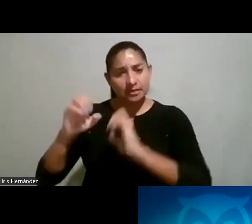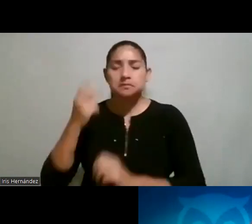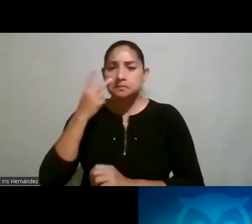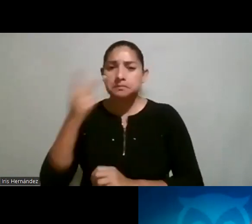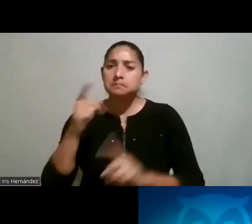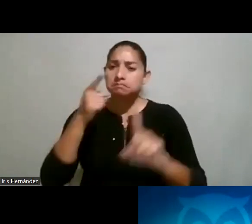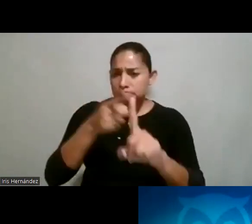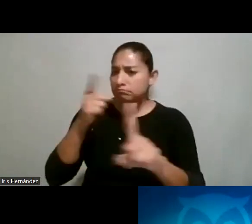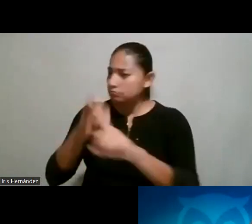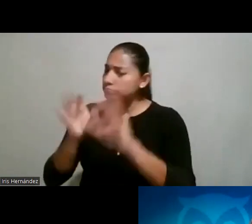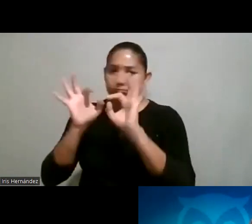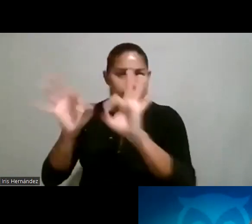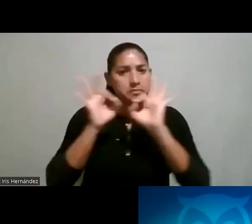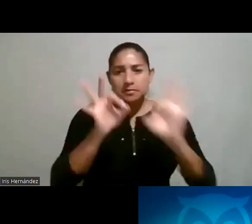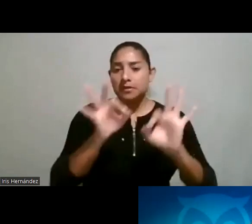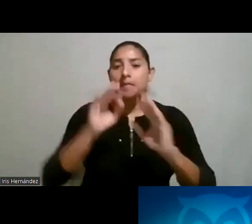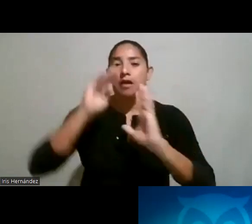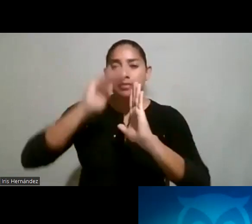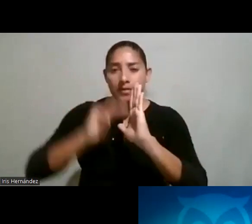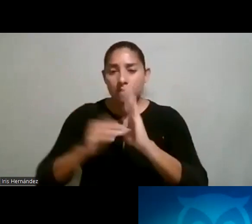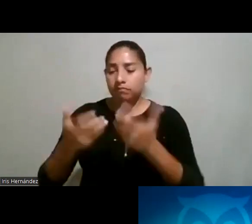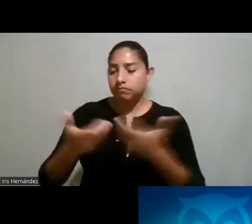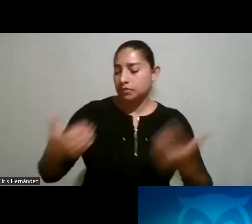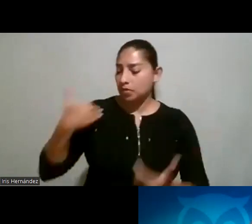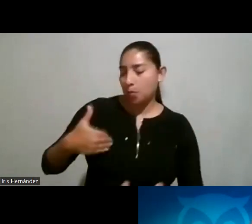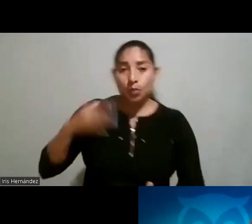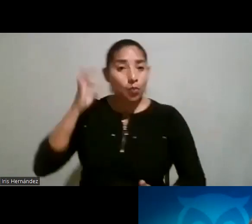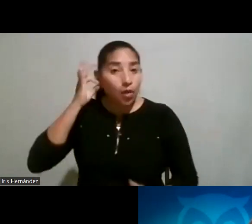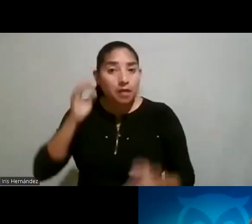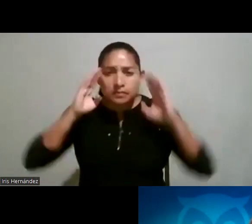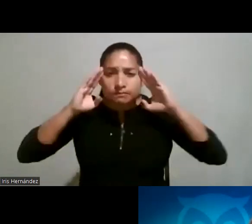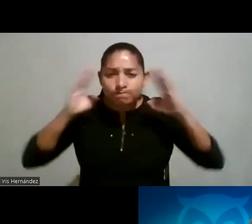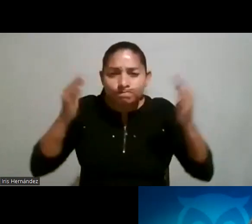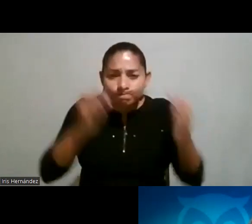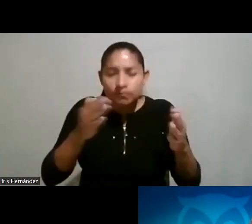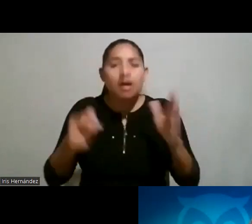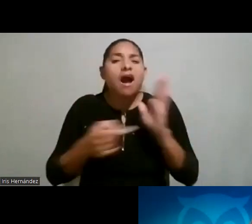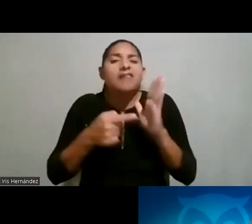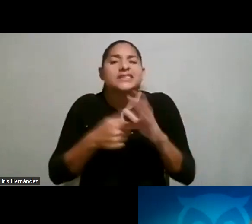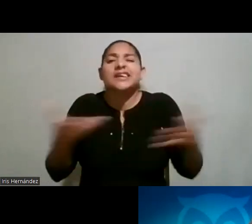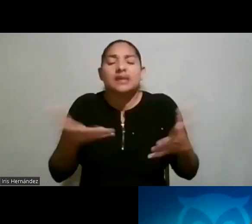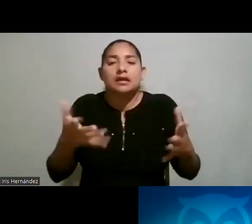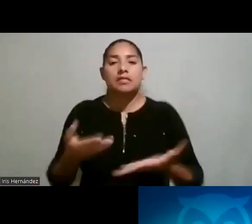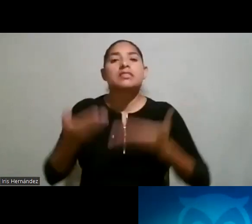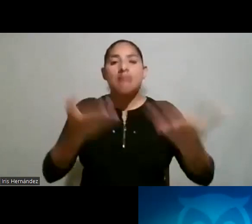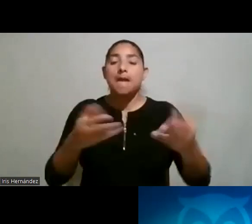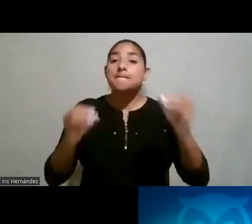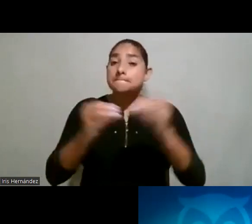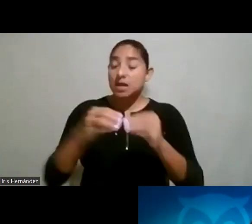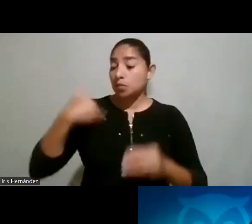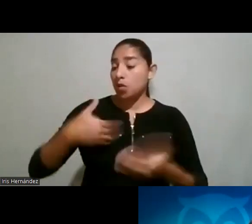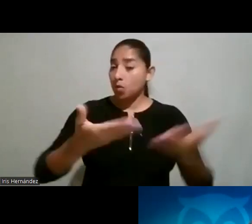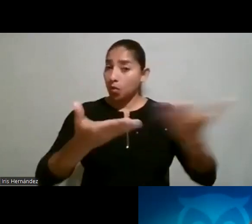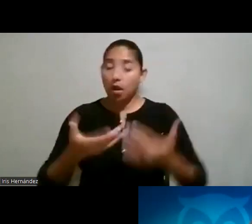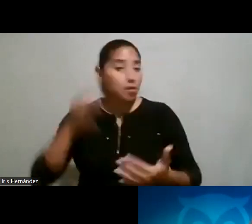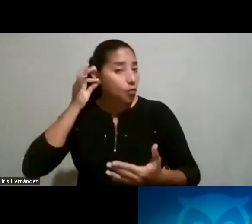atinadas, todas estas estrategias para disminuir la brecha de género y que se enfocan muchas veces en brindar más oportunidades a las mujeres, que las